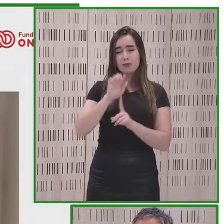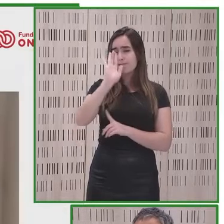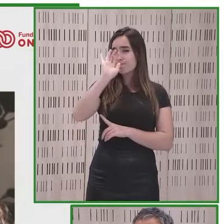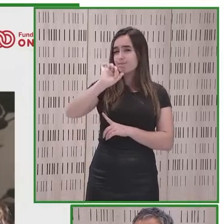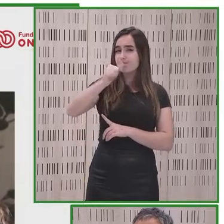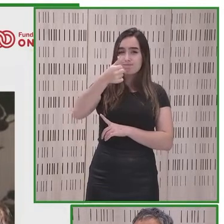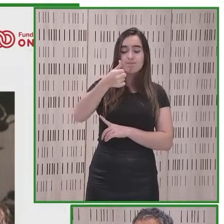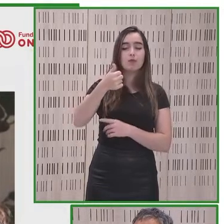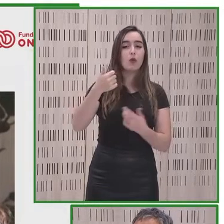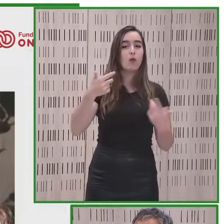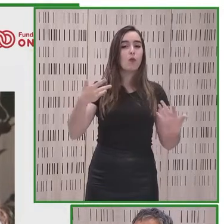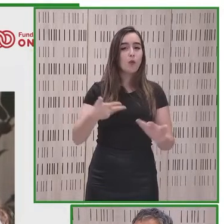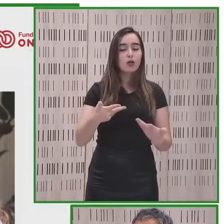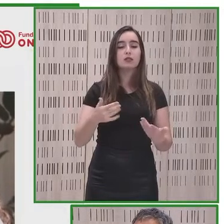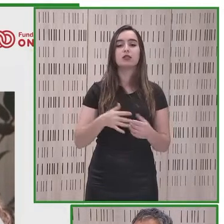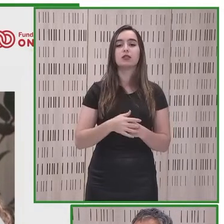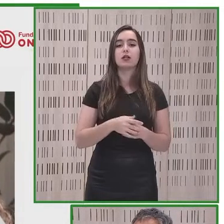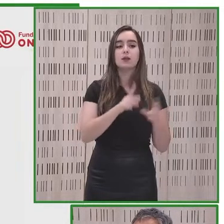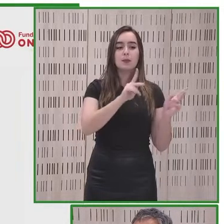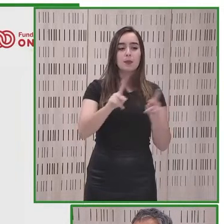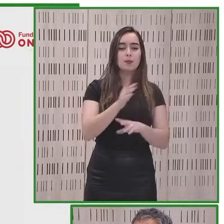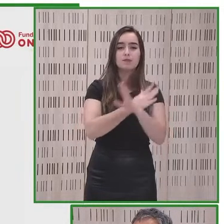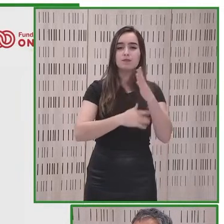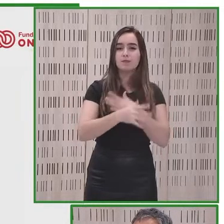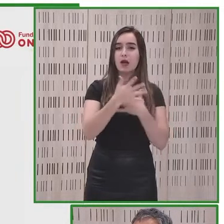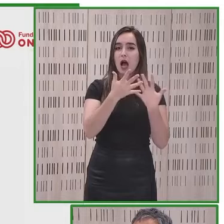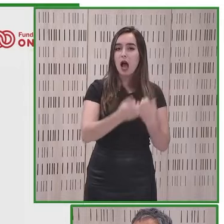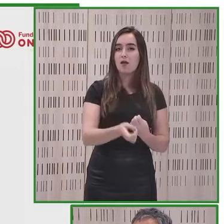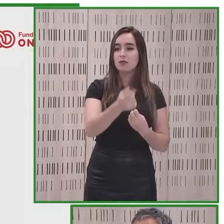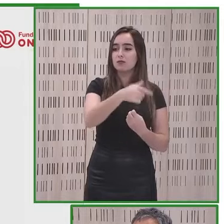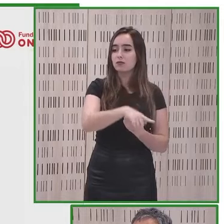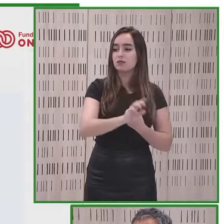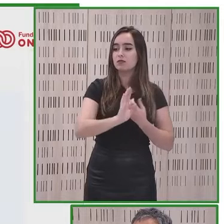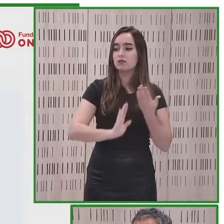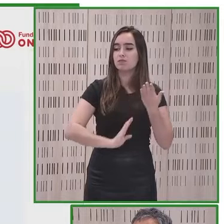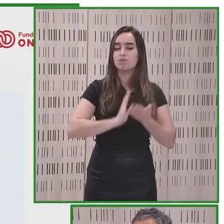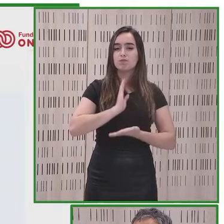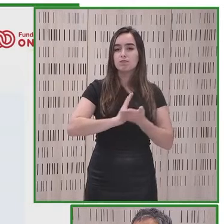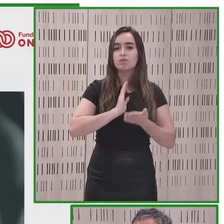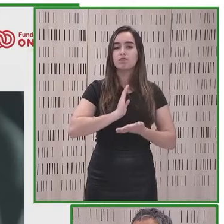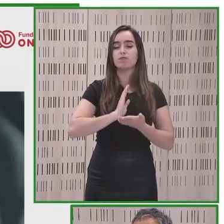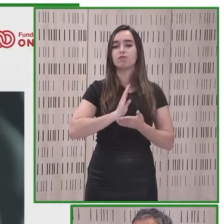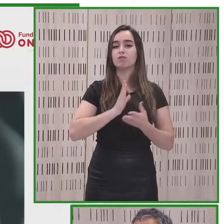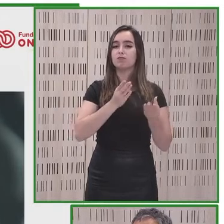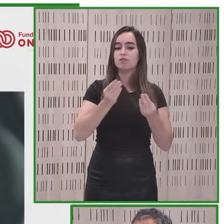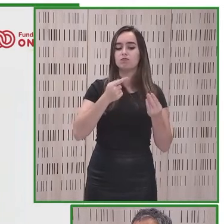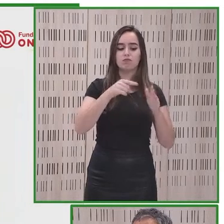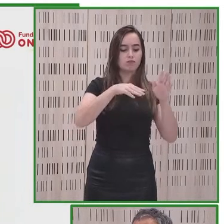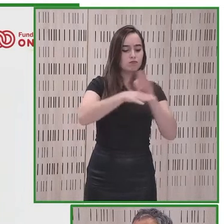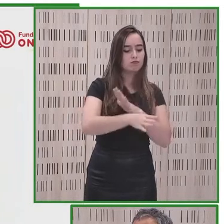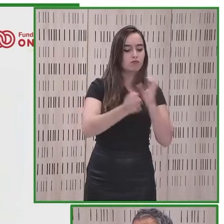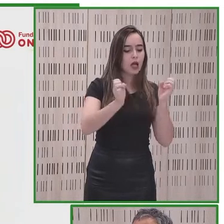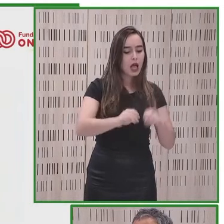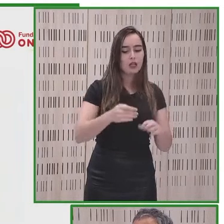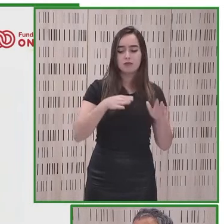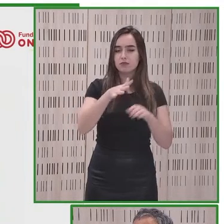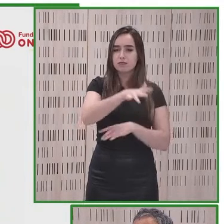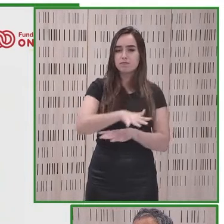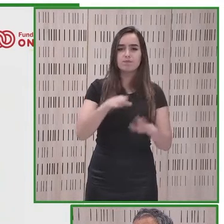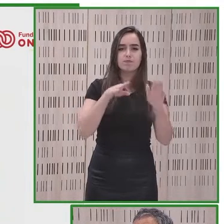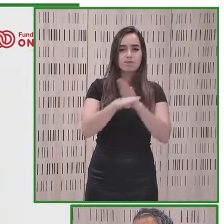las personas con discapacidad puedan acceder a pruebas de evaluación de habilidades blandas en un entorno inclusivo accesible